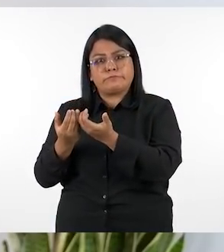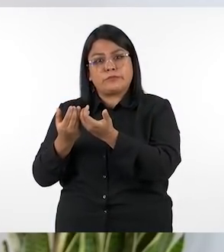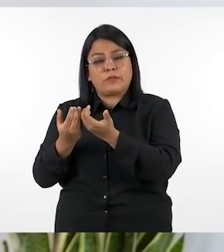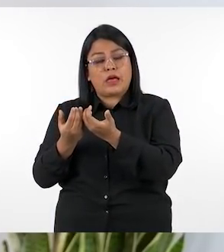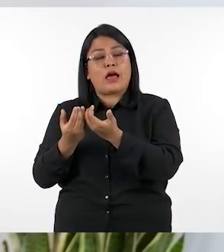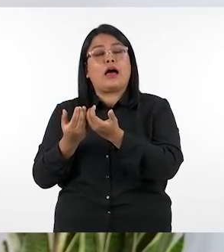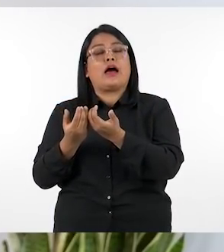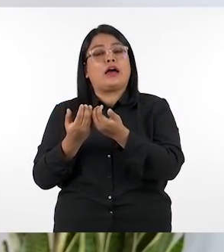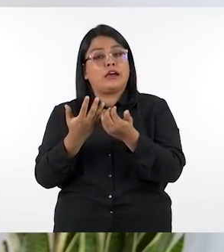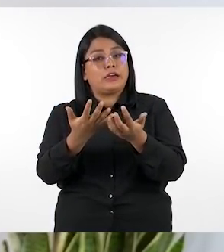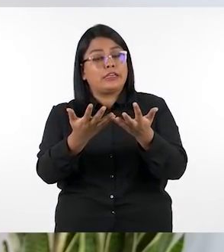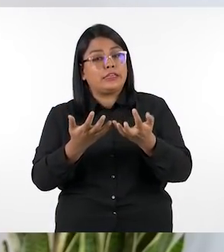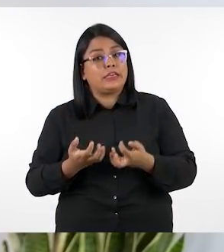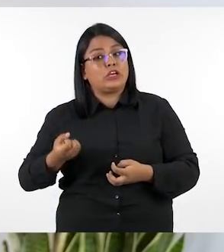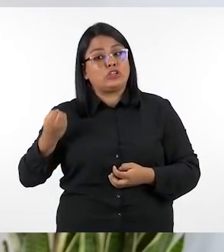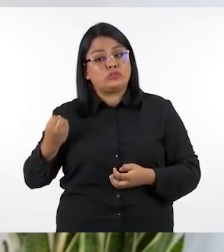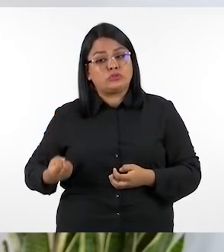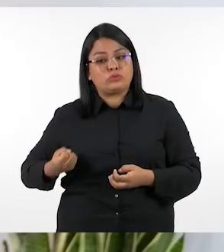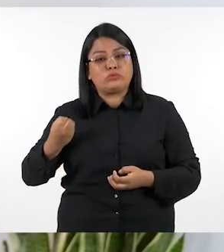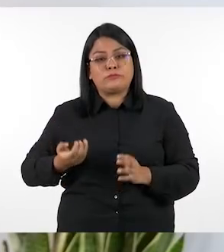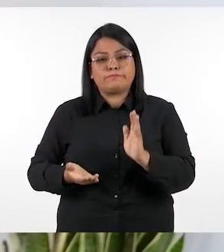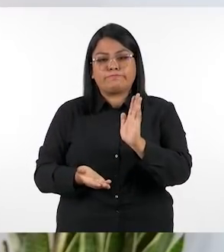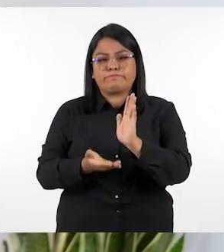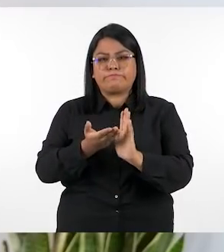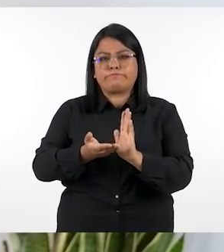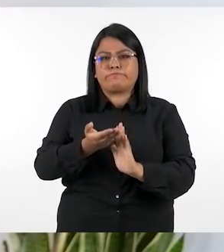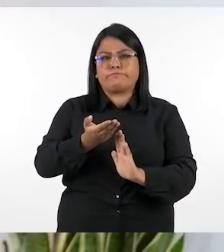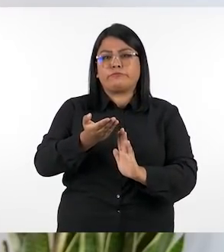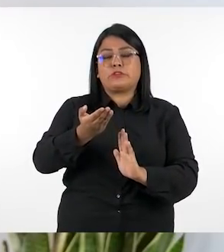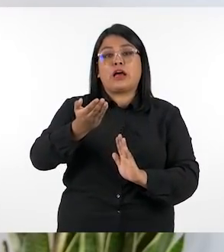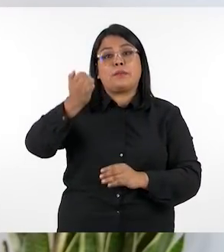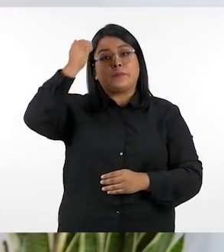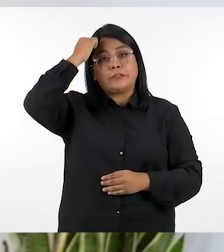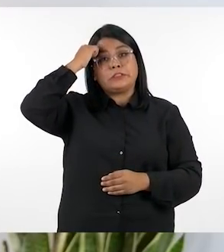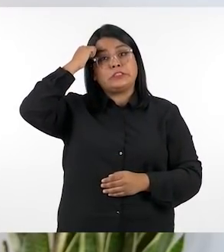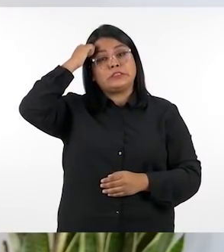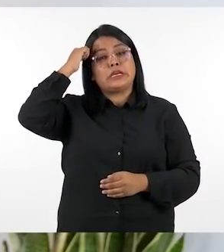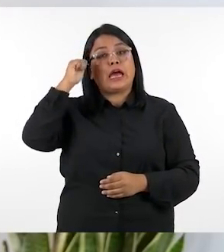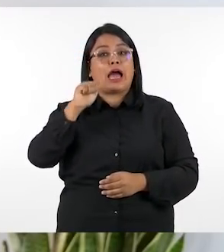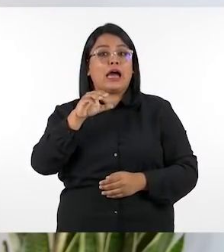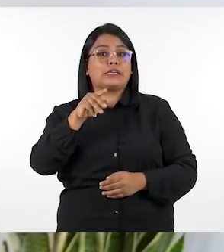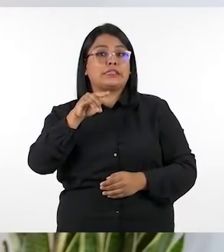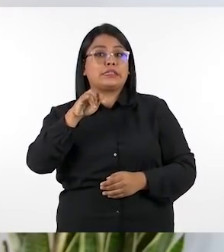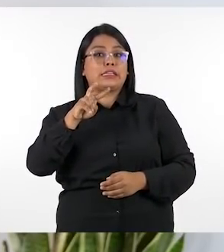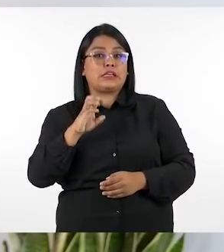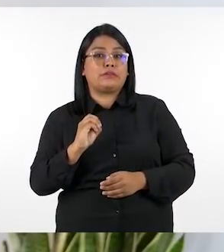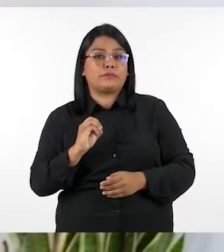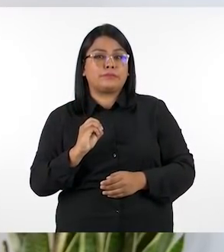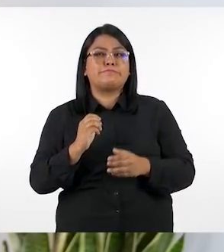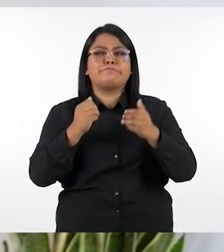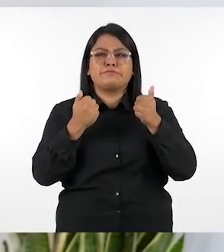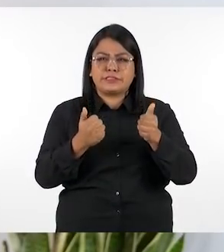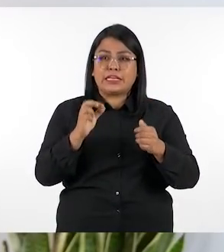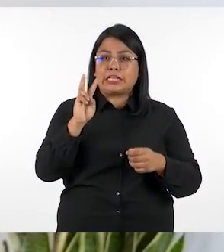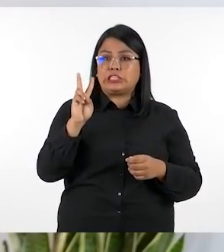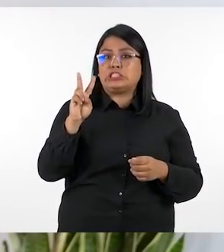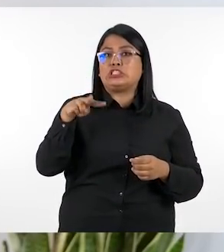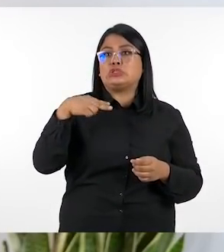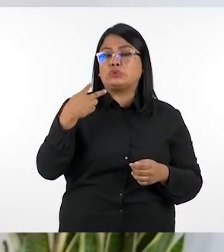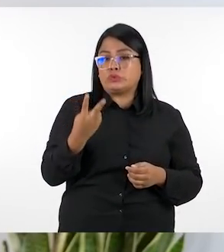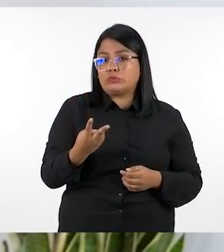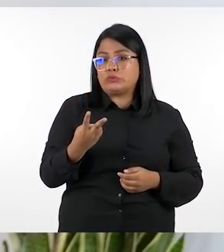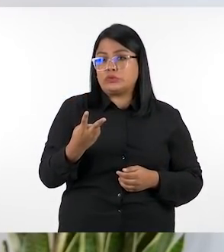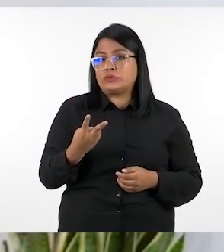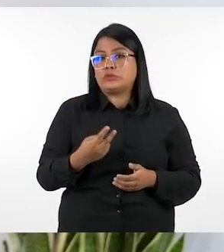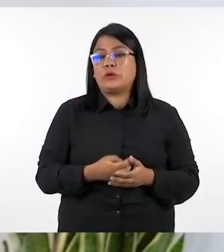buscan que el estudiante desarrolle su aprendizaje de forma activa bien el segundo componente